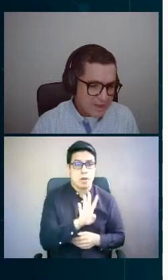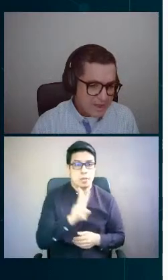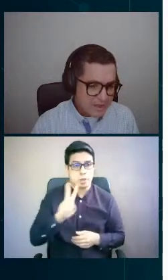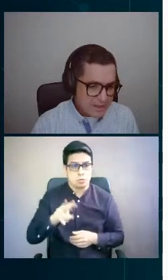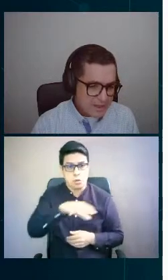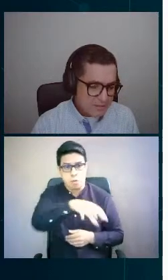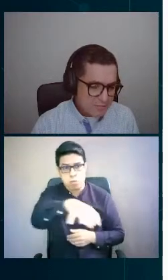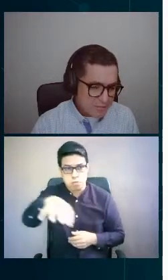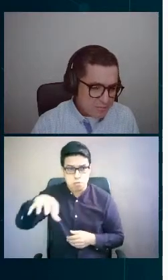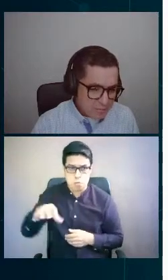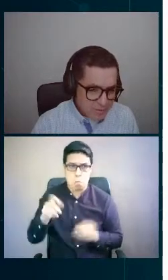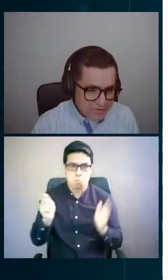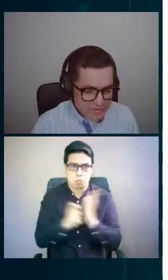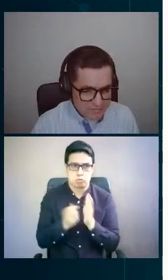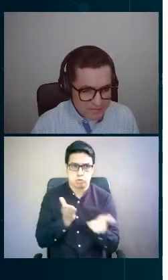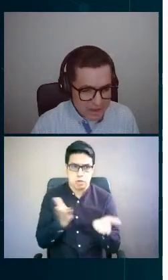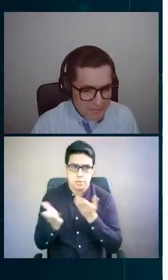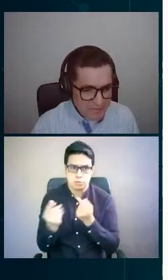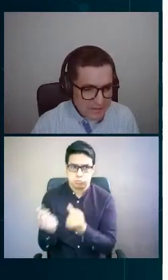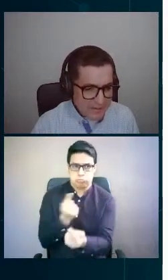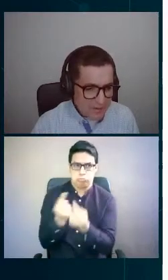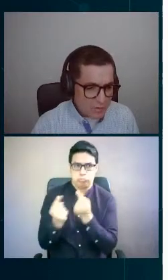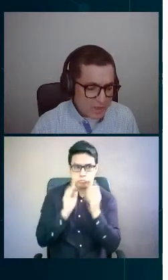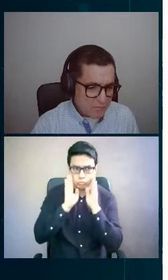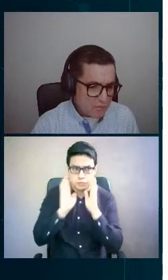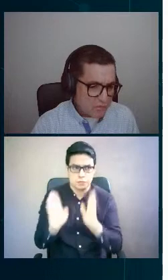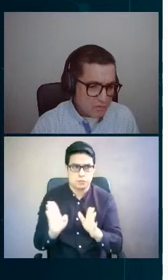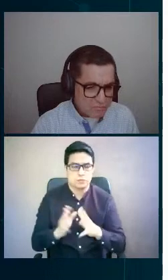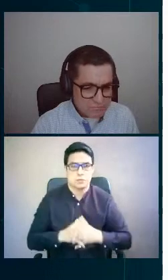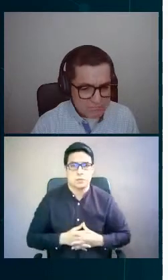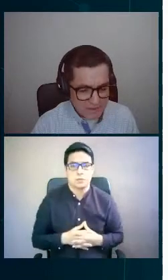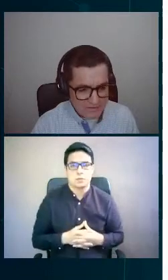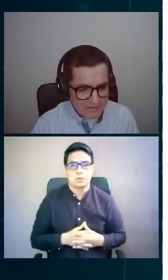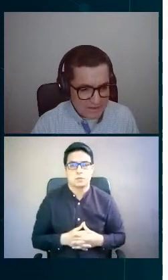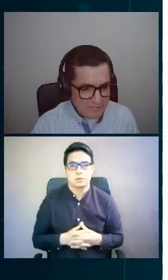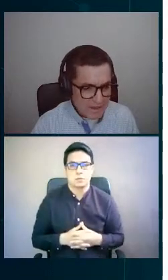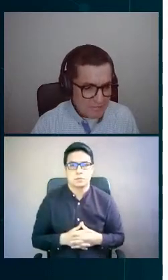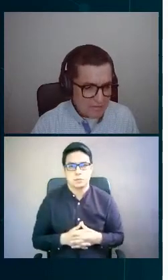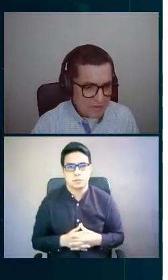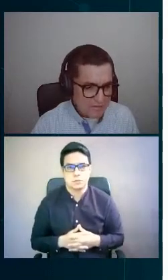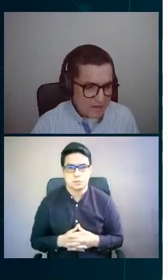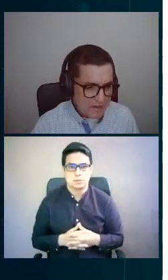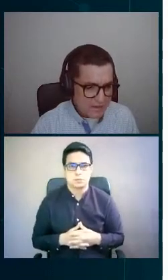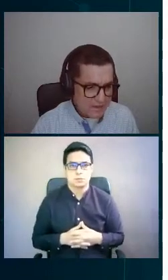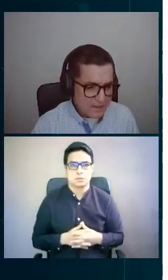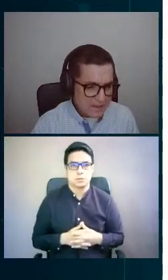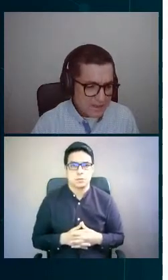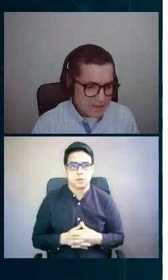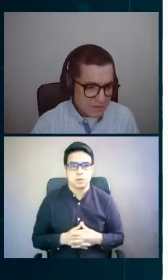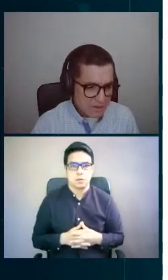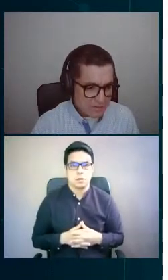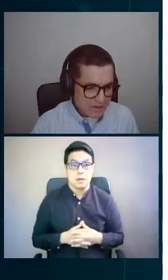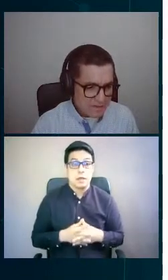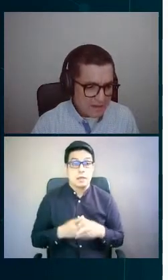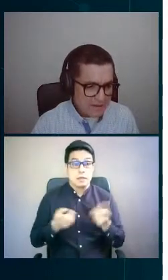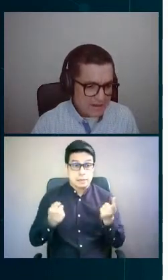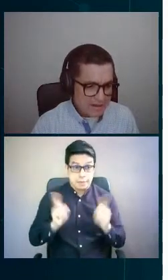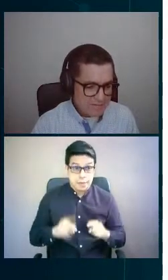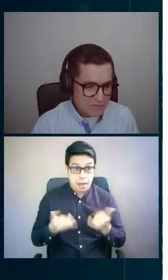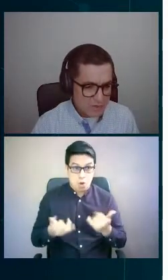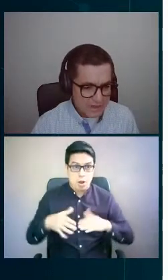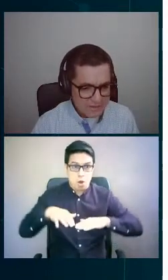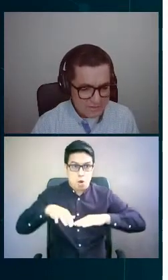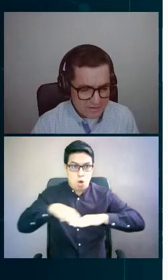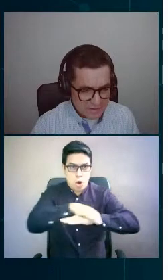cobertura. Y, pues finalmente, contamos con el sistema de medición inteligente que nos habilita